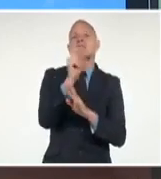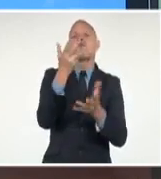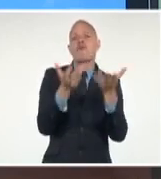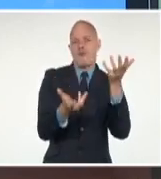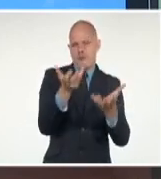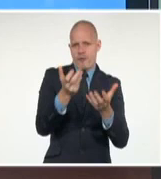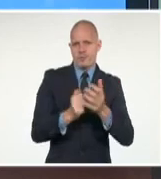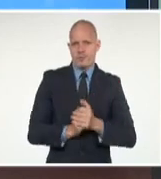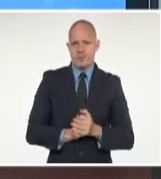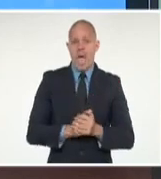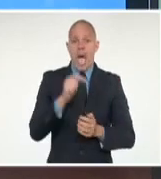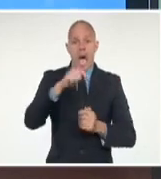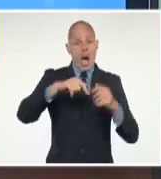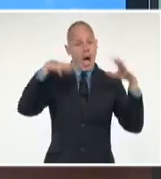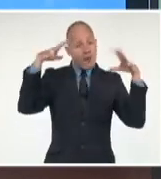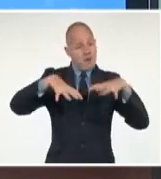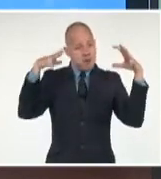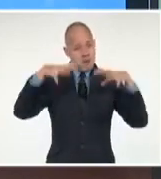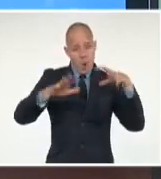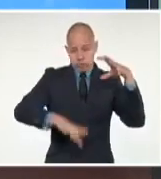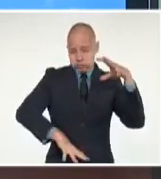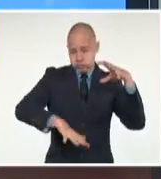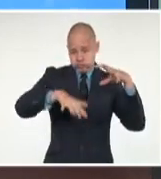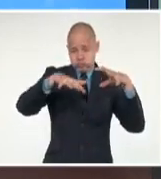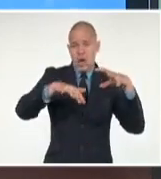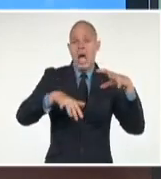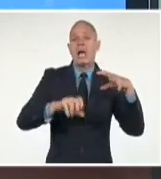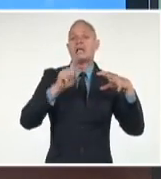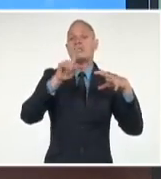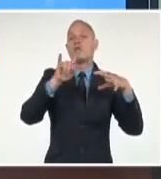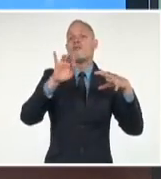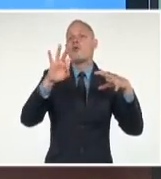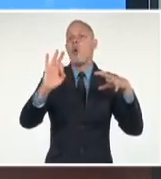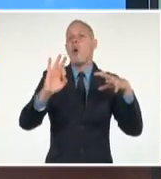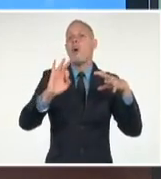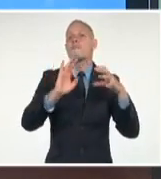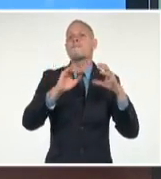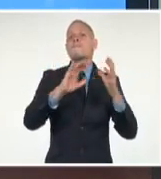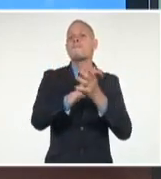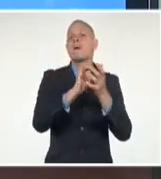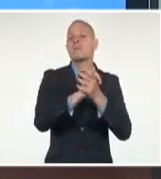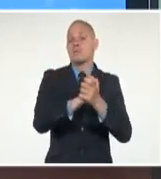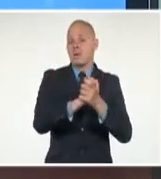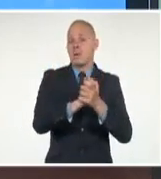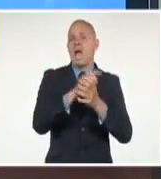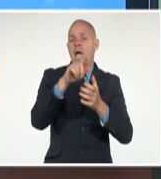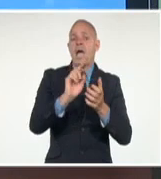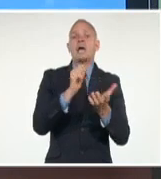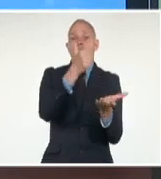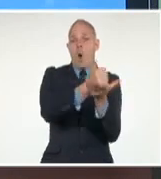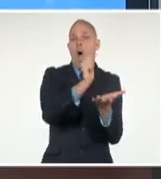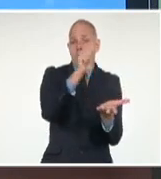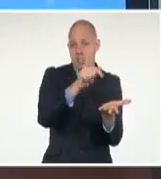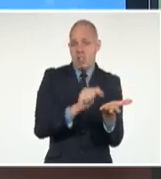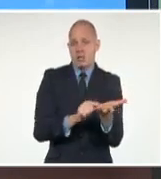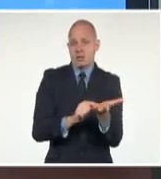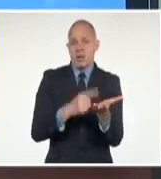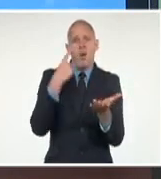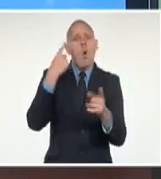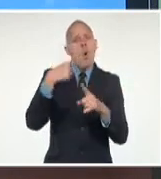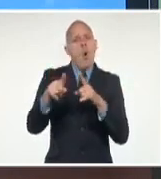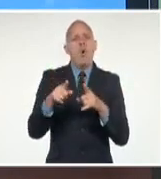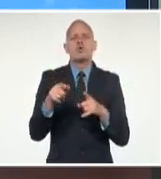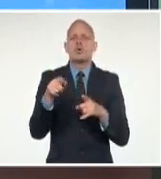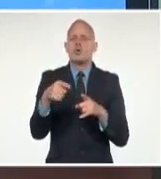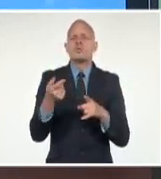198 milímetros en la propia Cienfuegos, la ciudad. 174 milímetros en cuatro